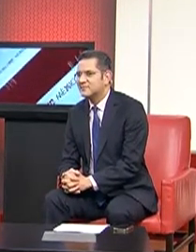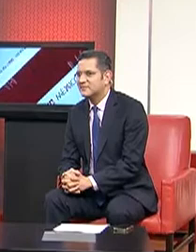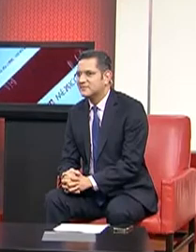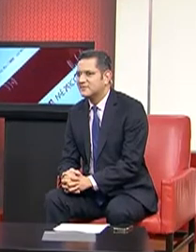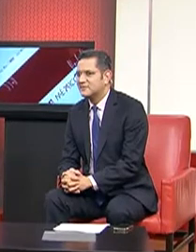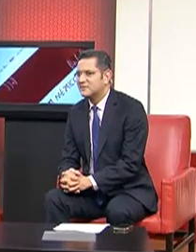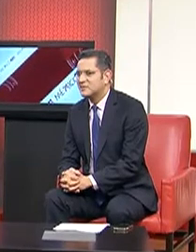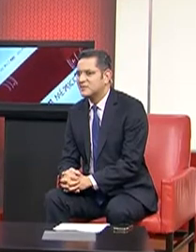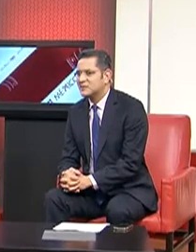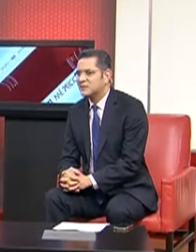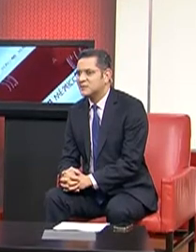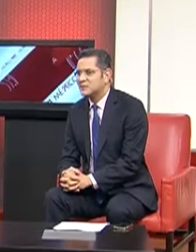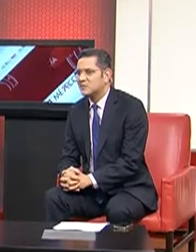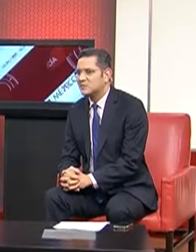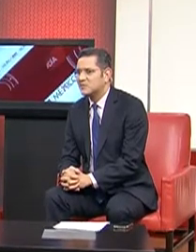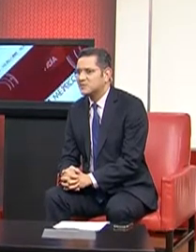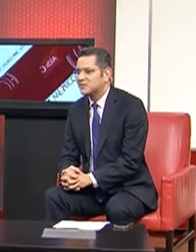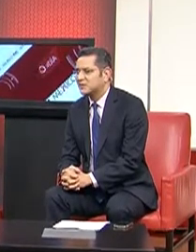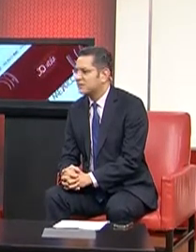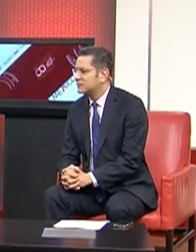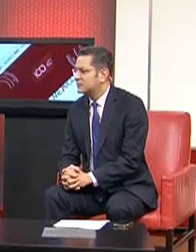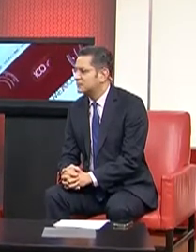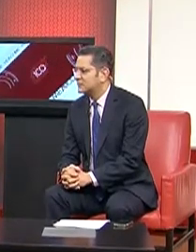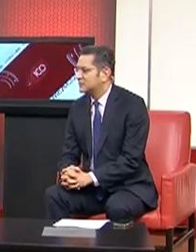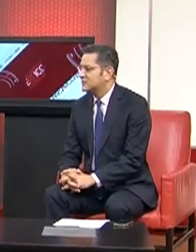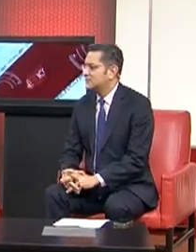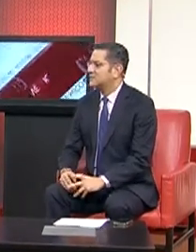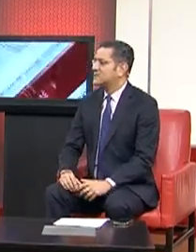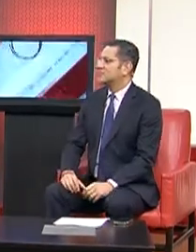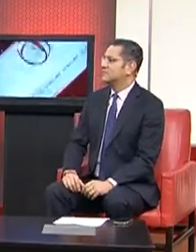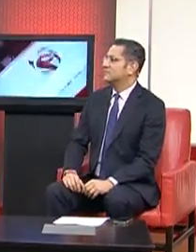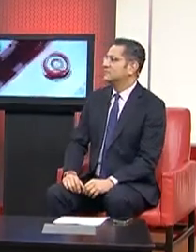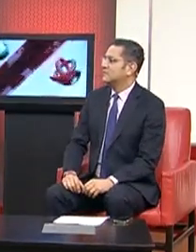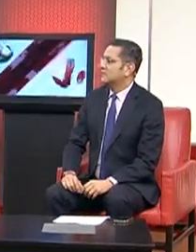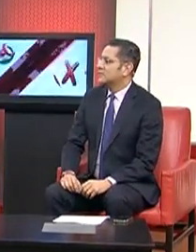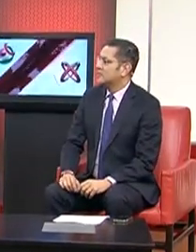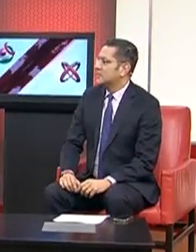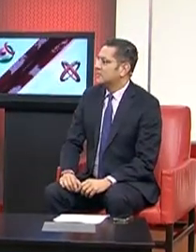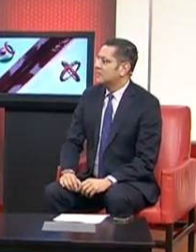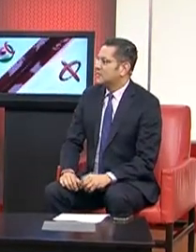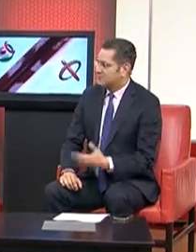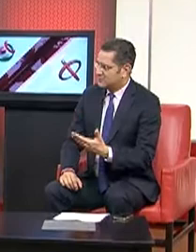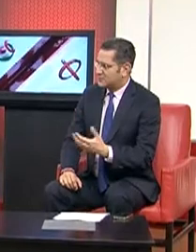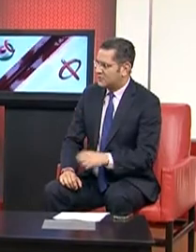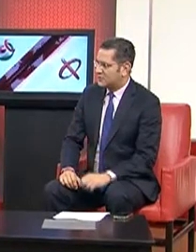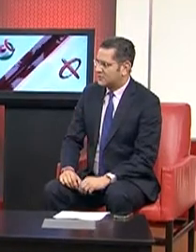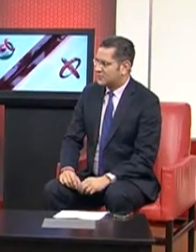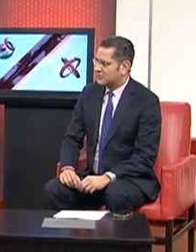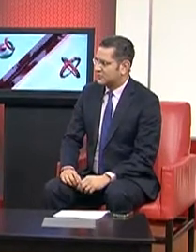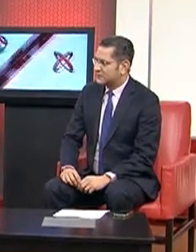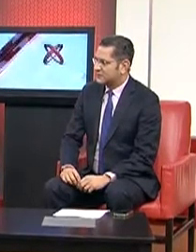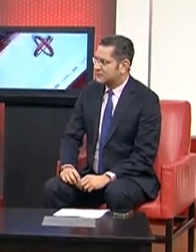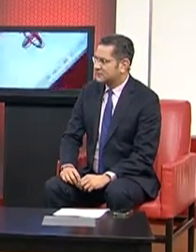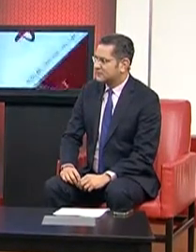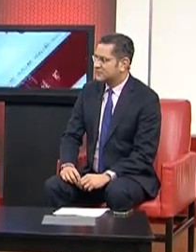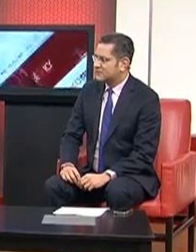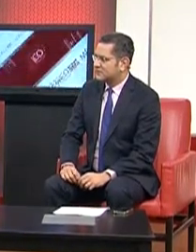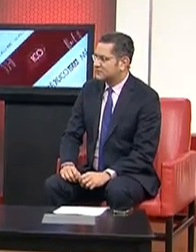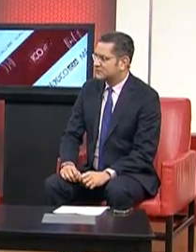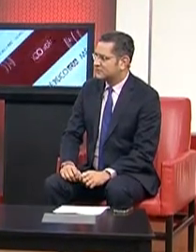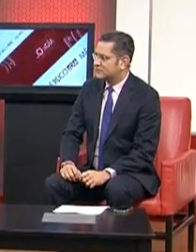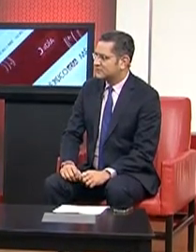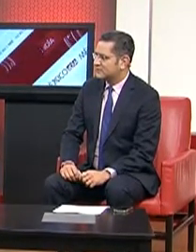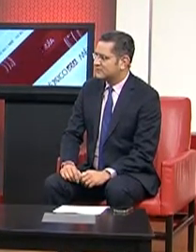cuál es la oferta que ofrece precisamente esta escuela bien bien Pati muchas gracias por recibirme gracias Omar